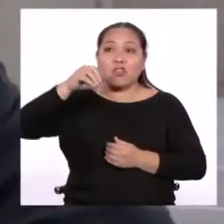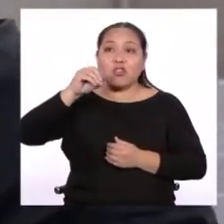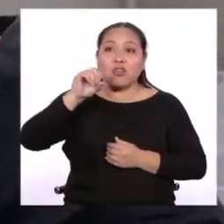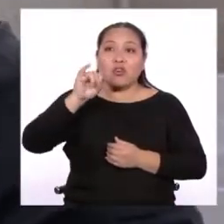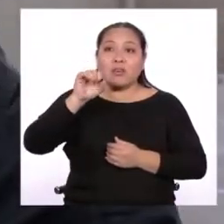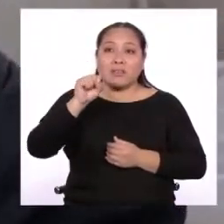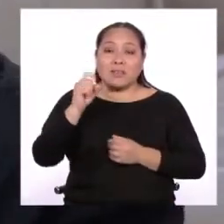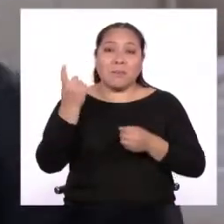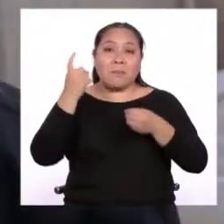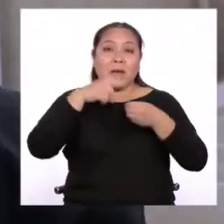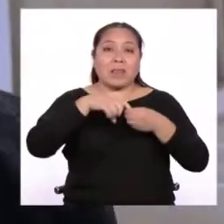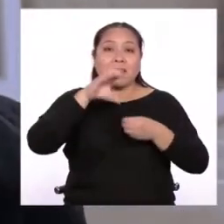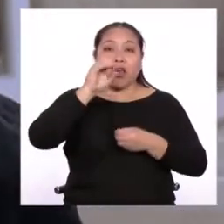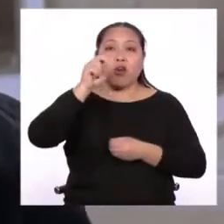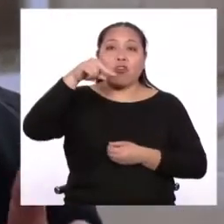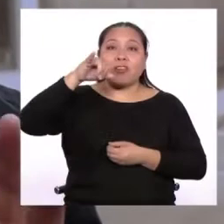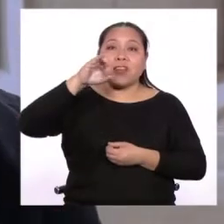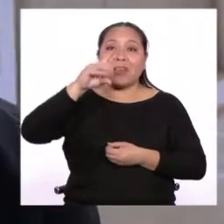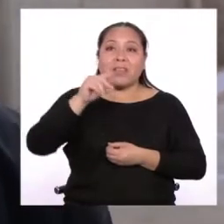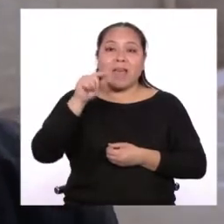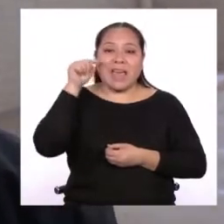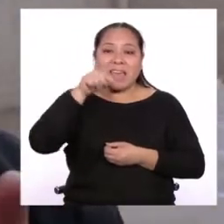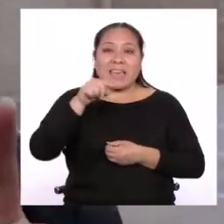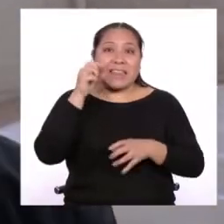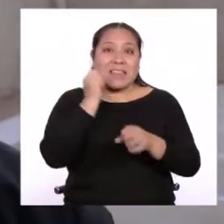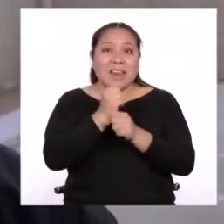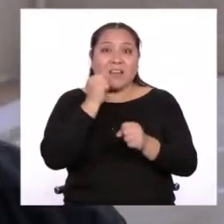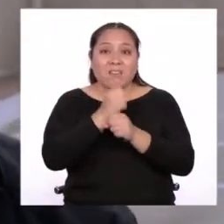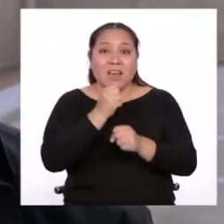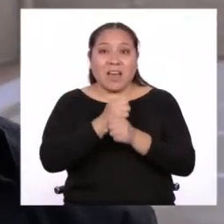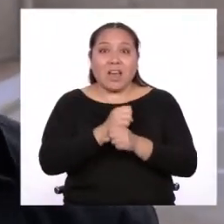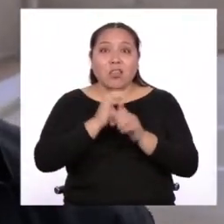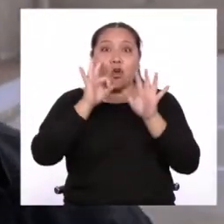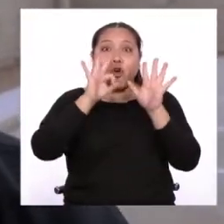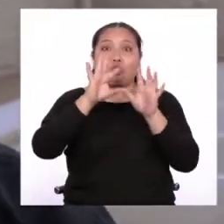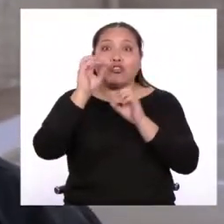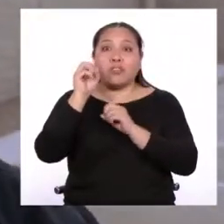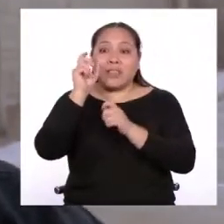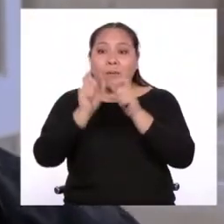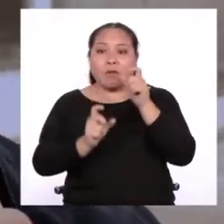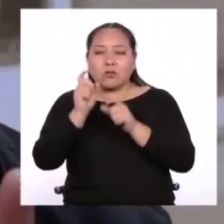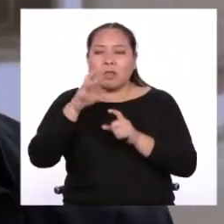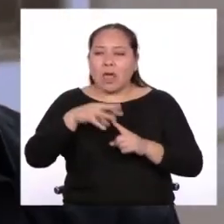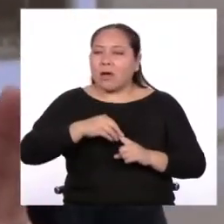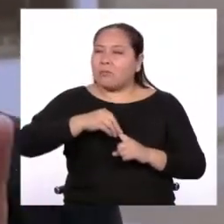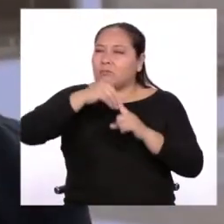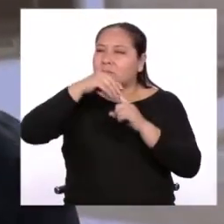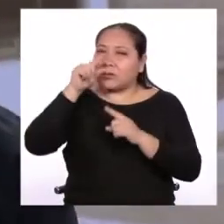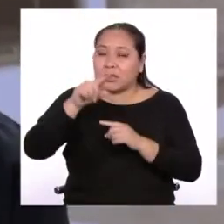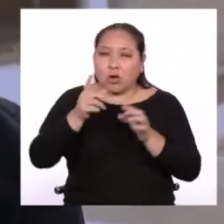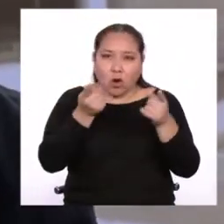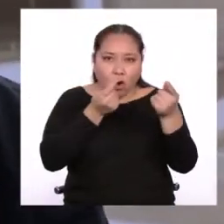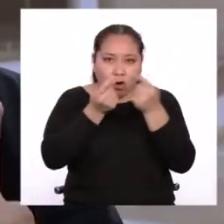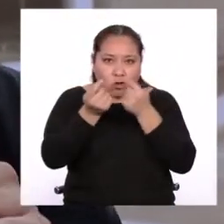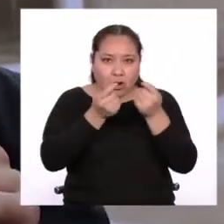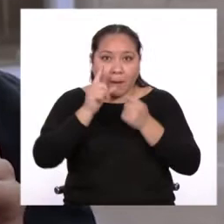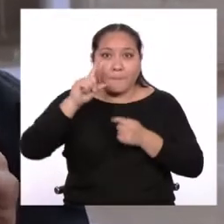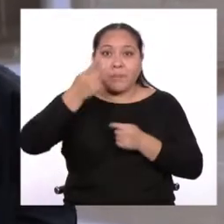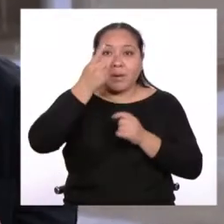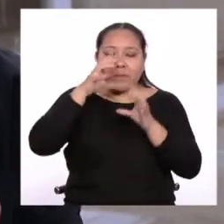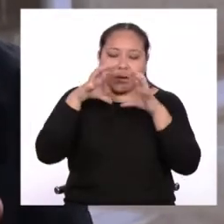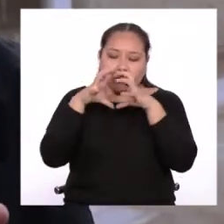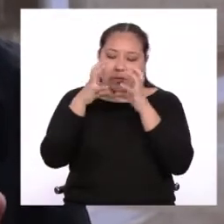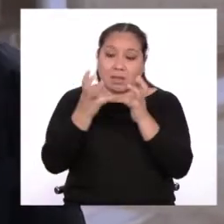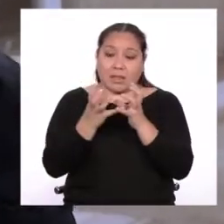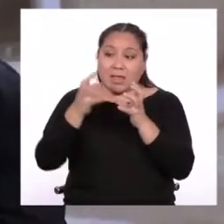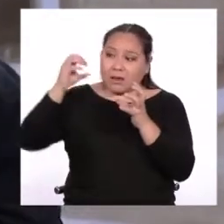Y aquí adentro trabajan más de 80 especialistas monitoreando y controlando un satélite, el primer satélite óptico del